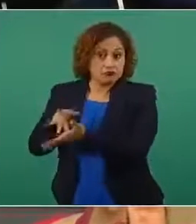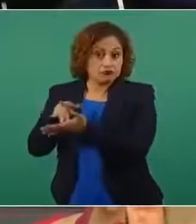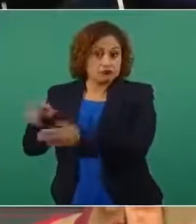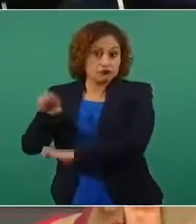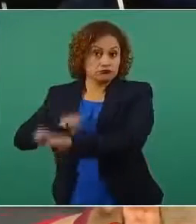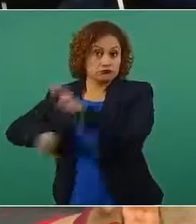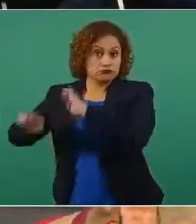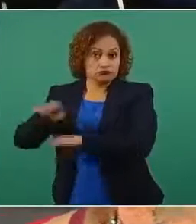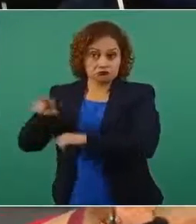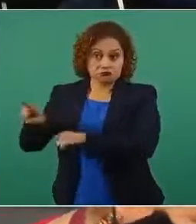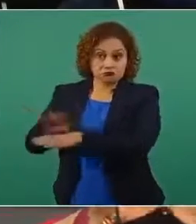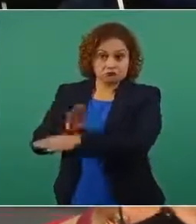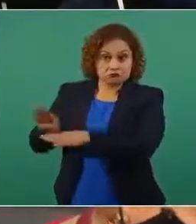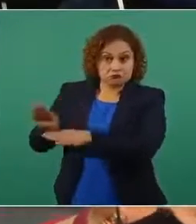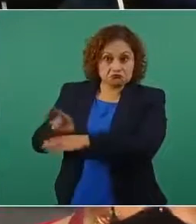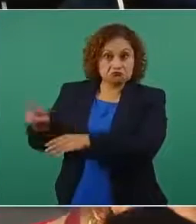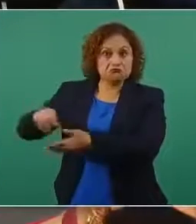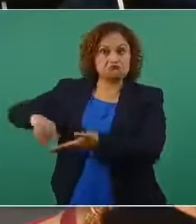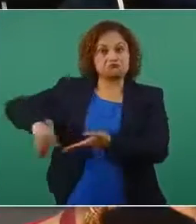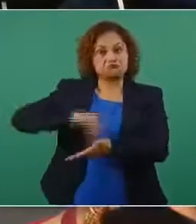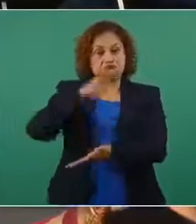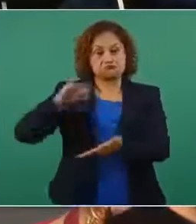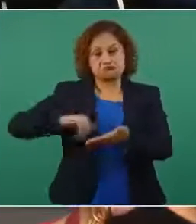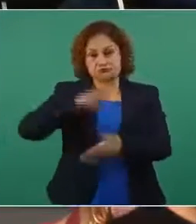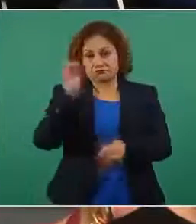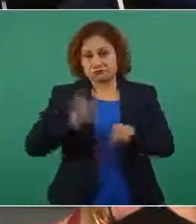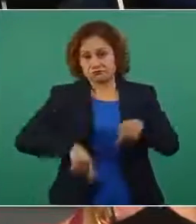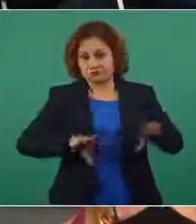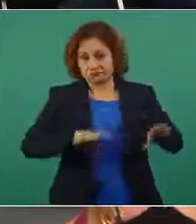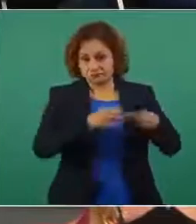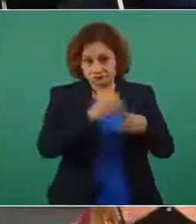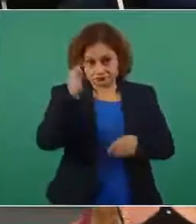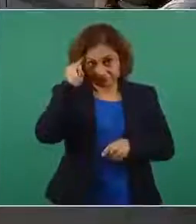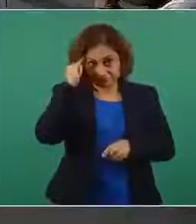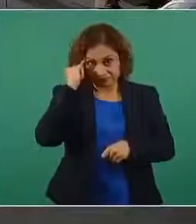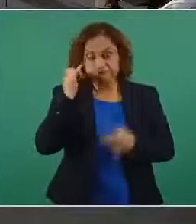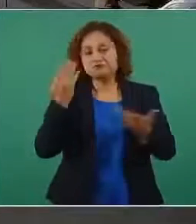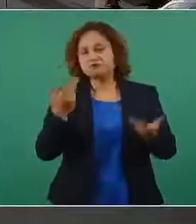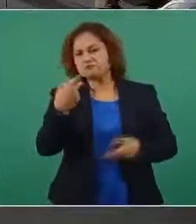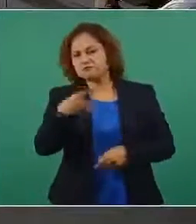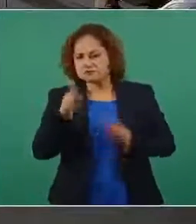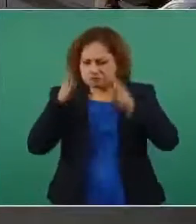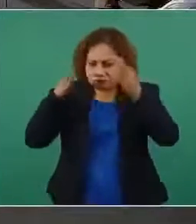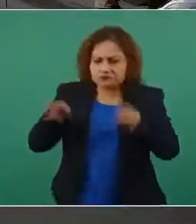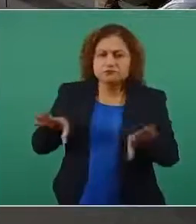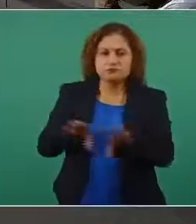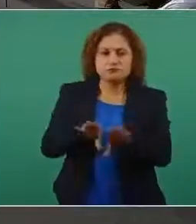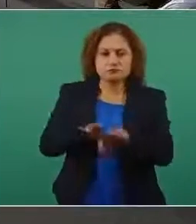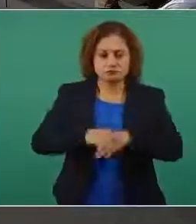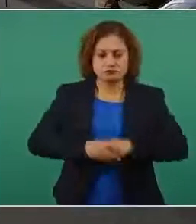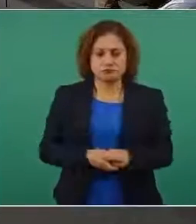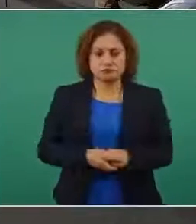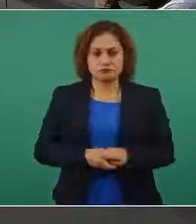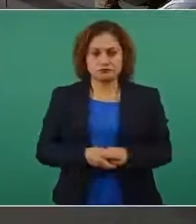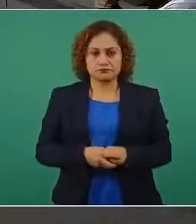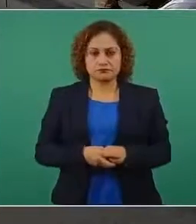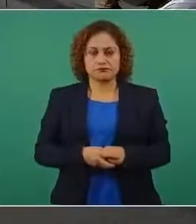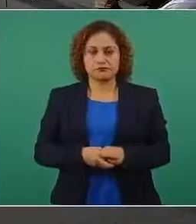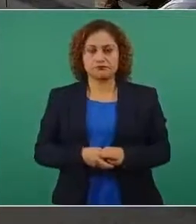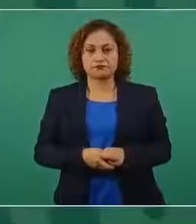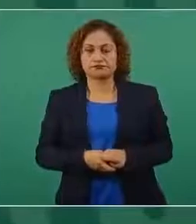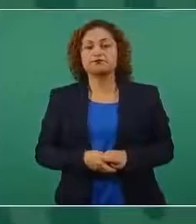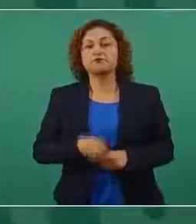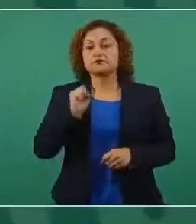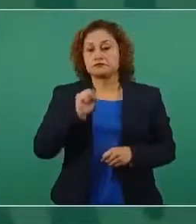empresarios para que para despojar a los a estas personas de sus tierras sí este lo